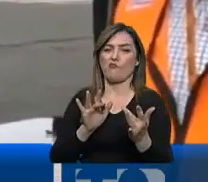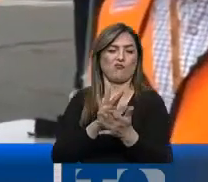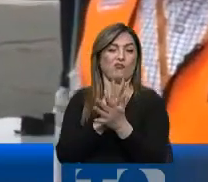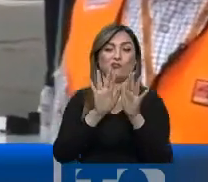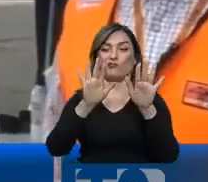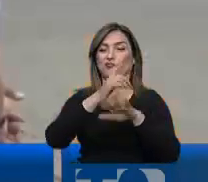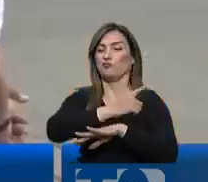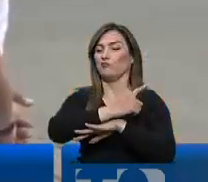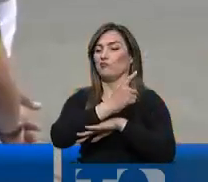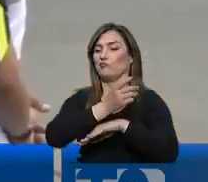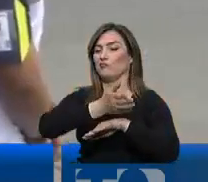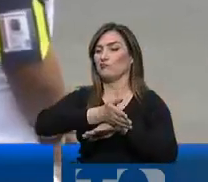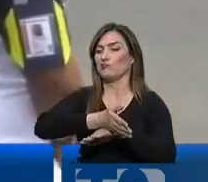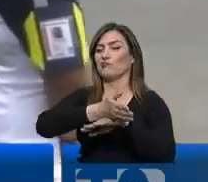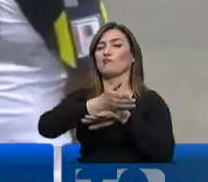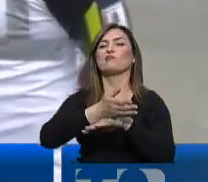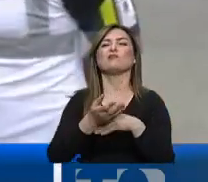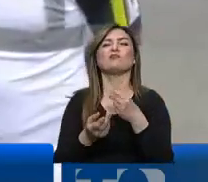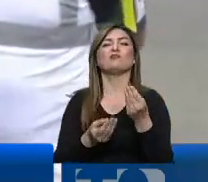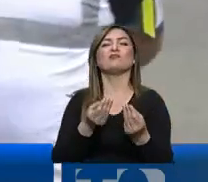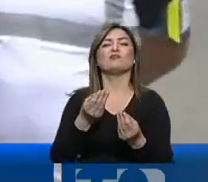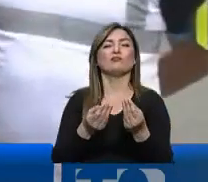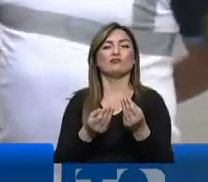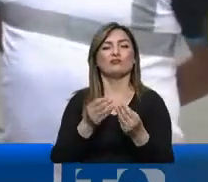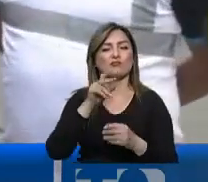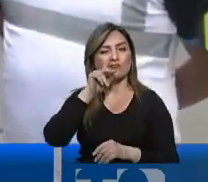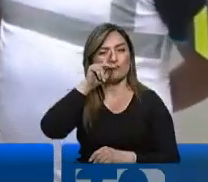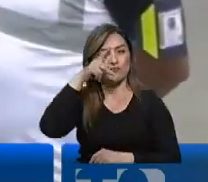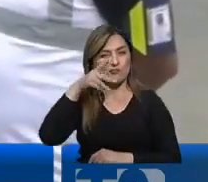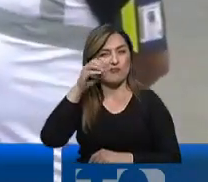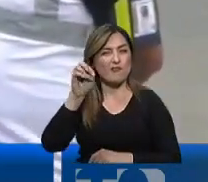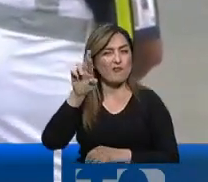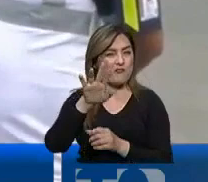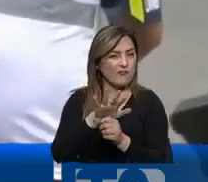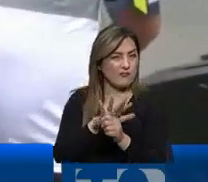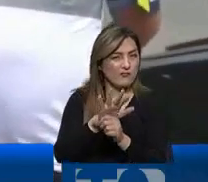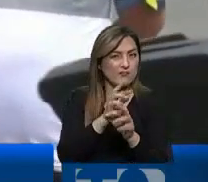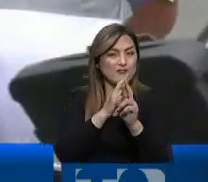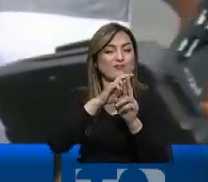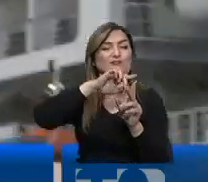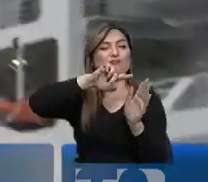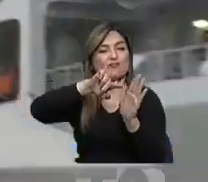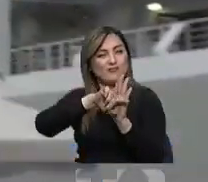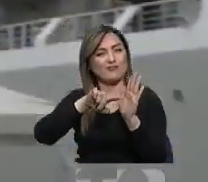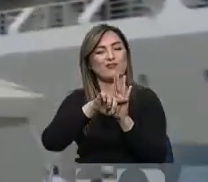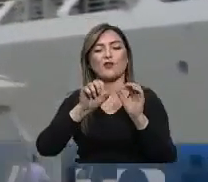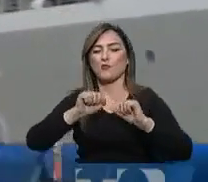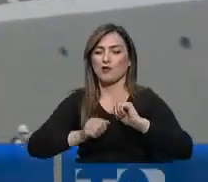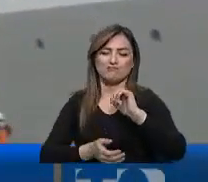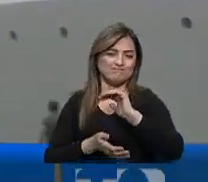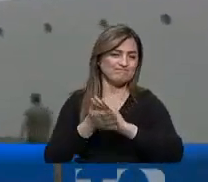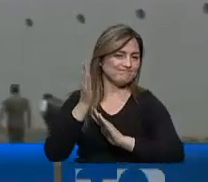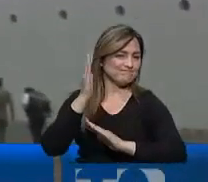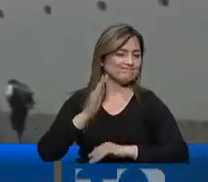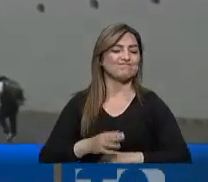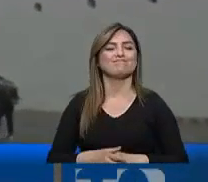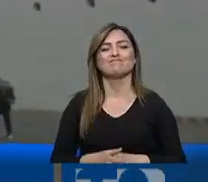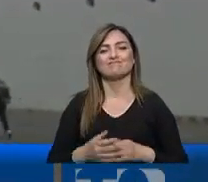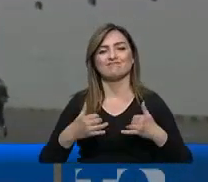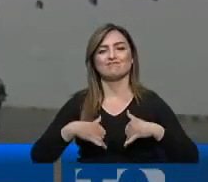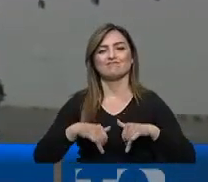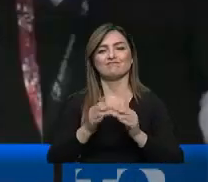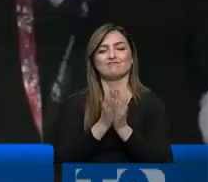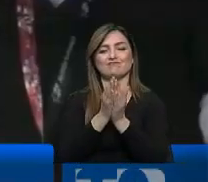y luego de este tiempo se les realizará una nueva prueba de COVID. De ya resultar negativo, podrán abandonar el aislamiento y